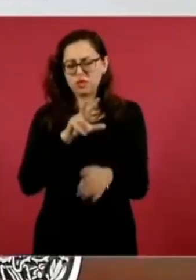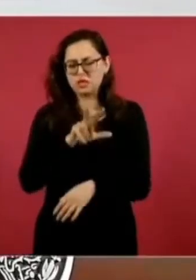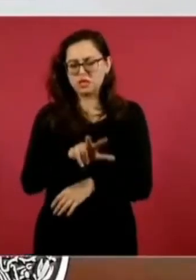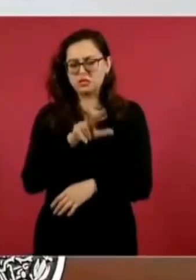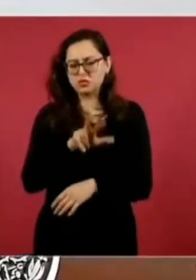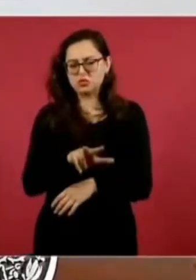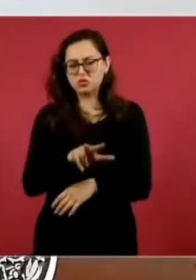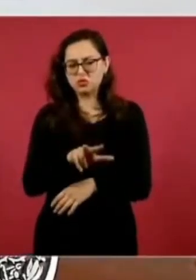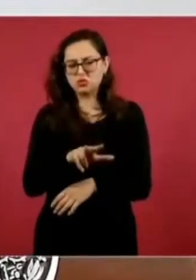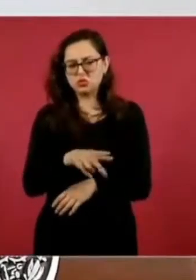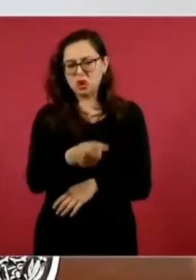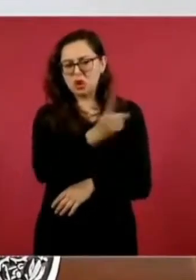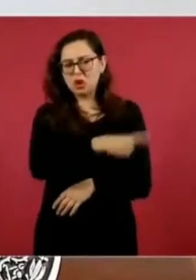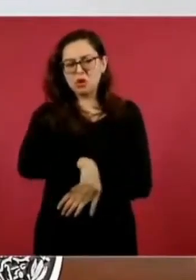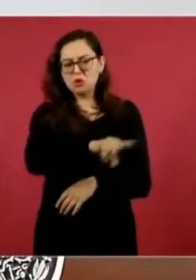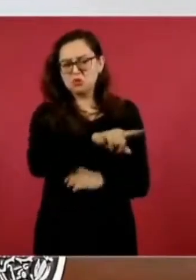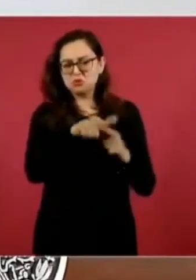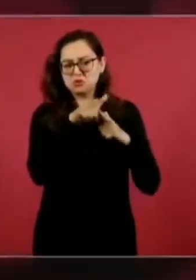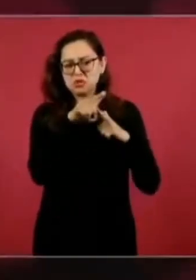saqueo?